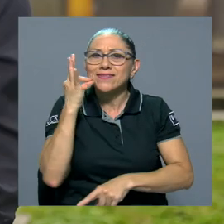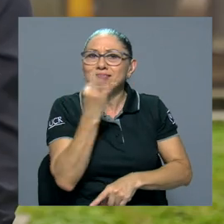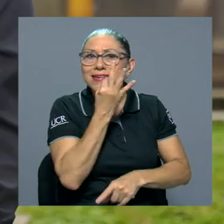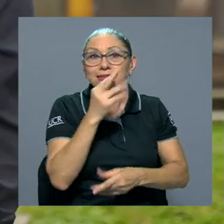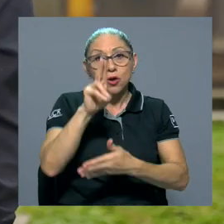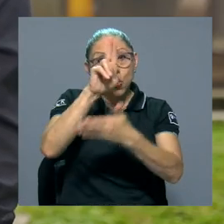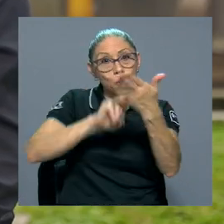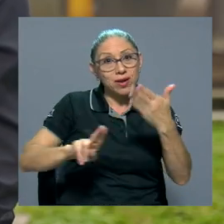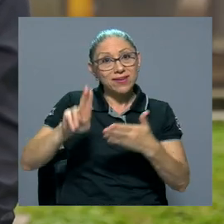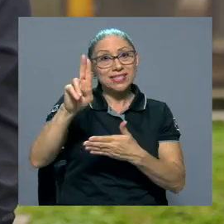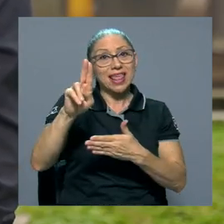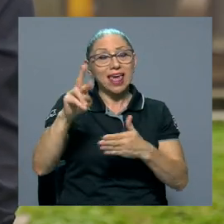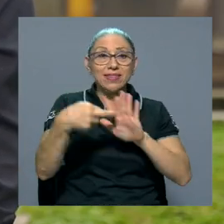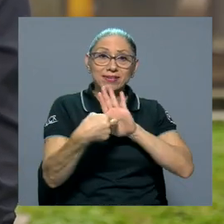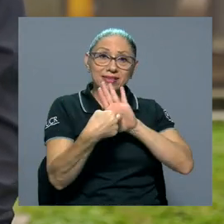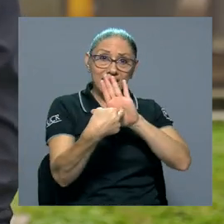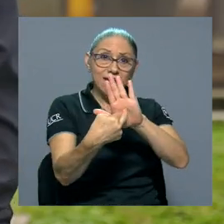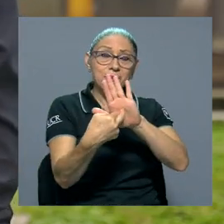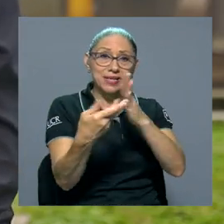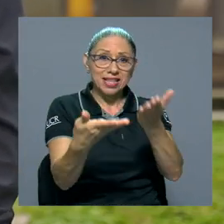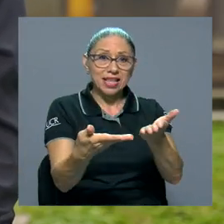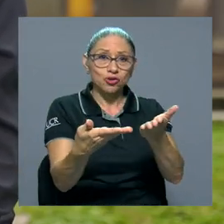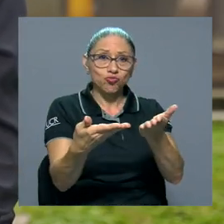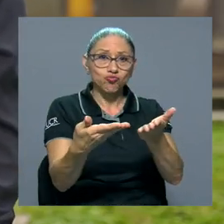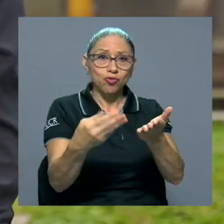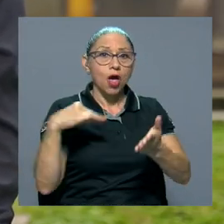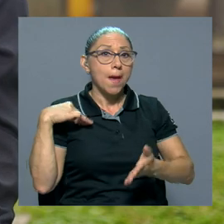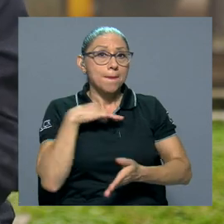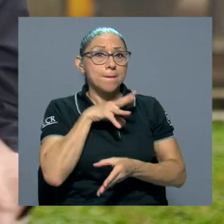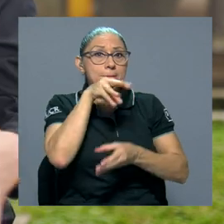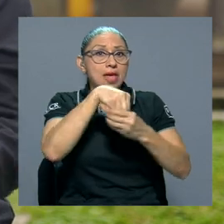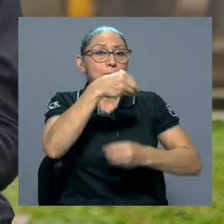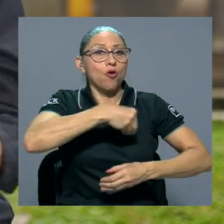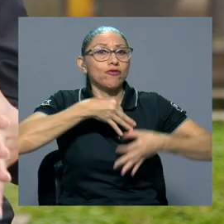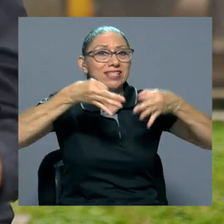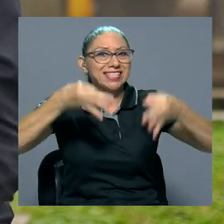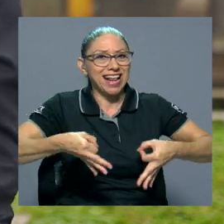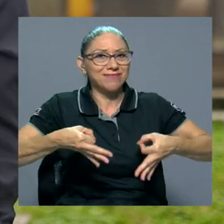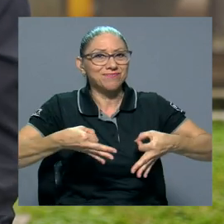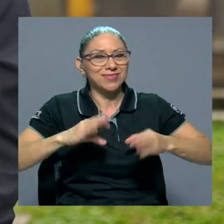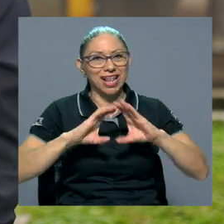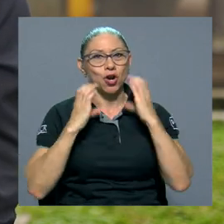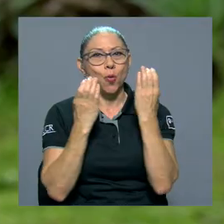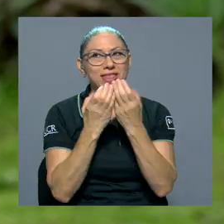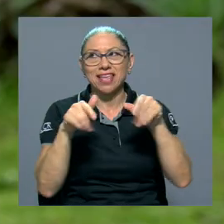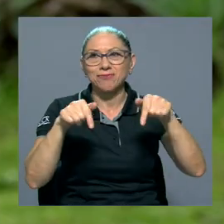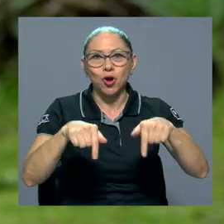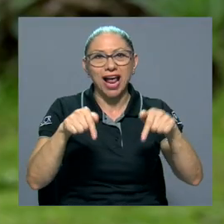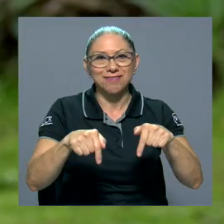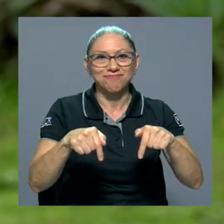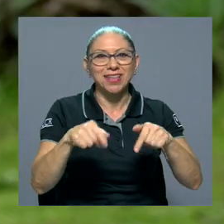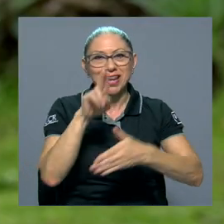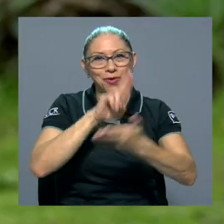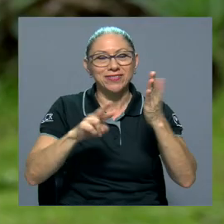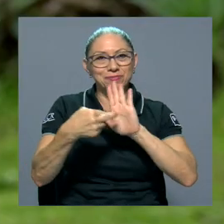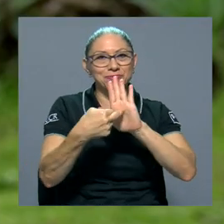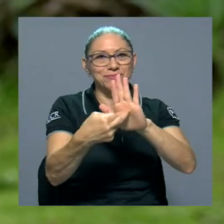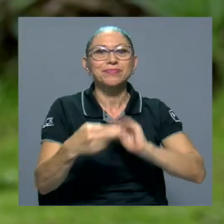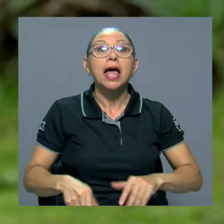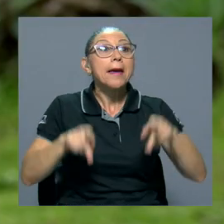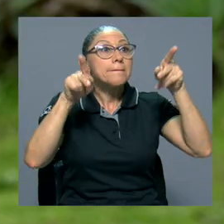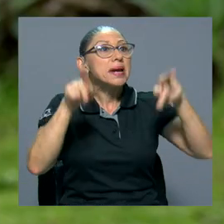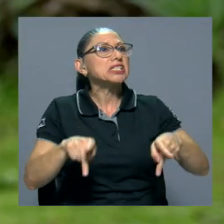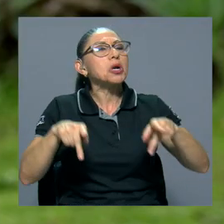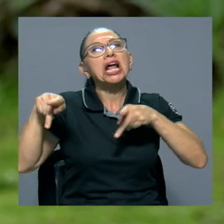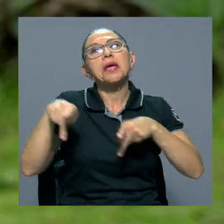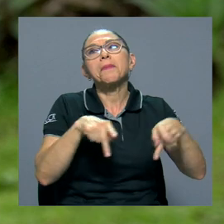fincas. La universidad tiene la representación como miembro oficial del comité local. ¿Qué puede encontrar una persona que